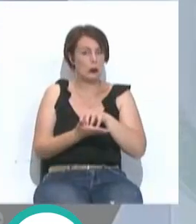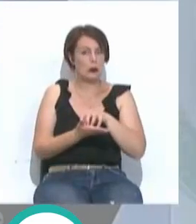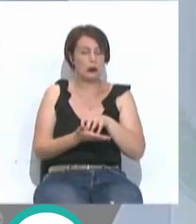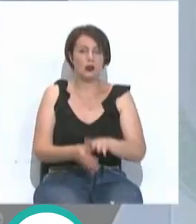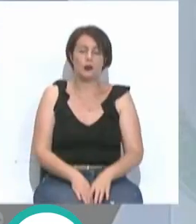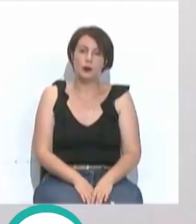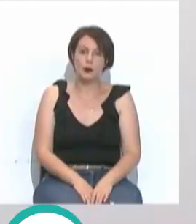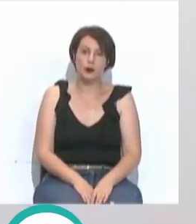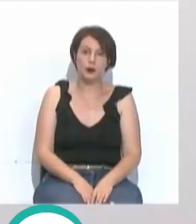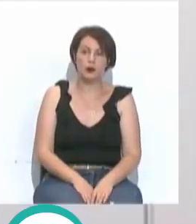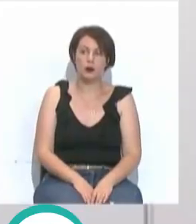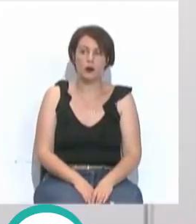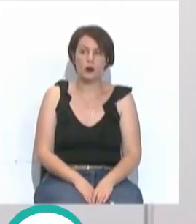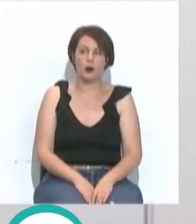optimista.